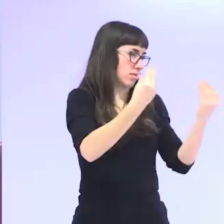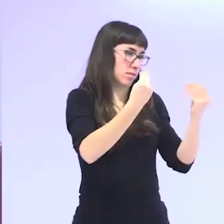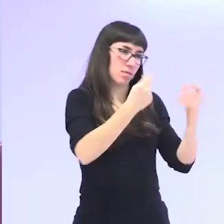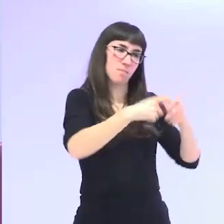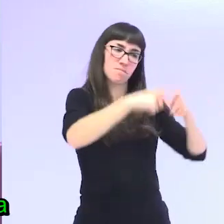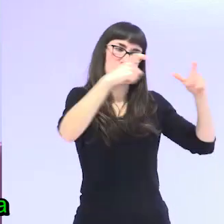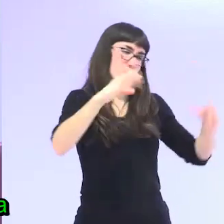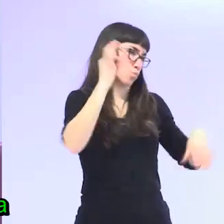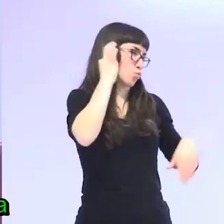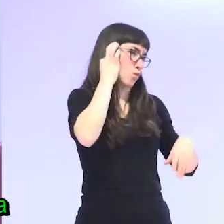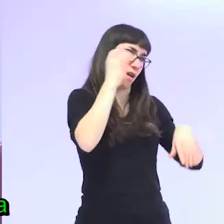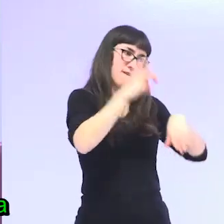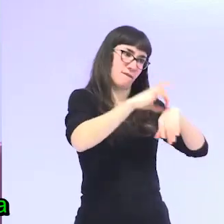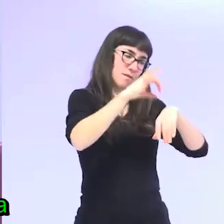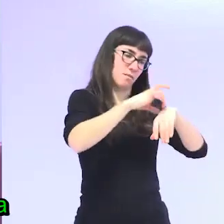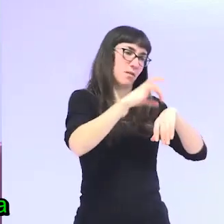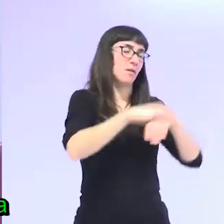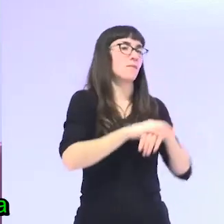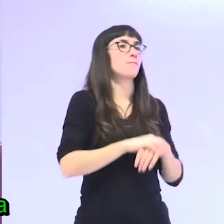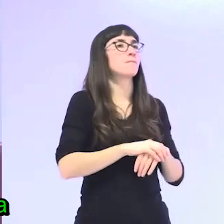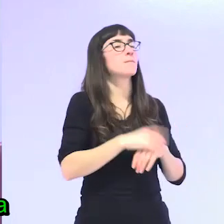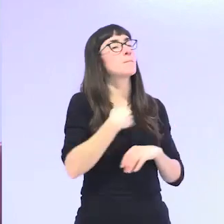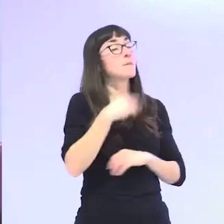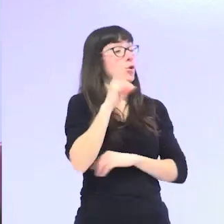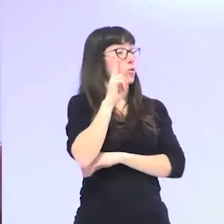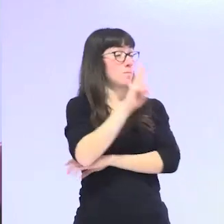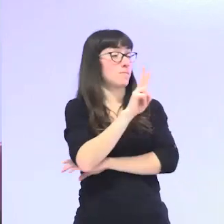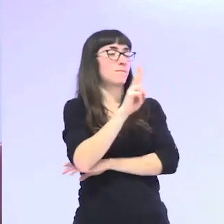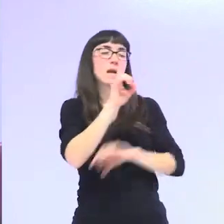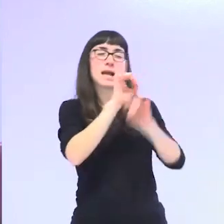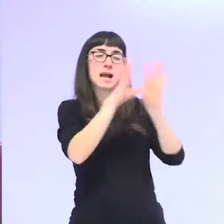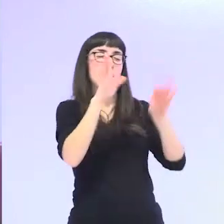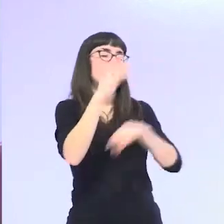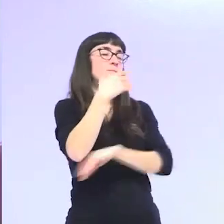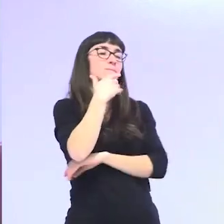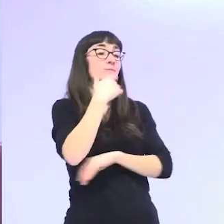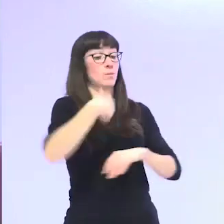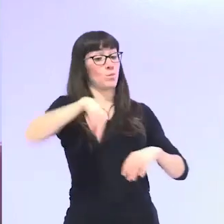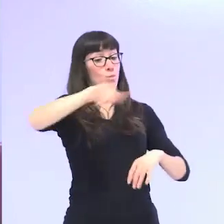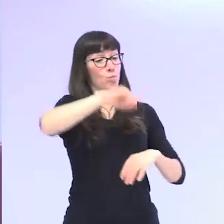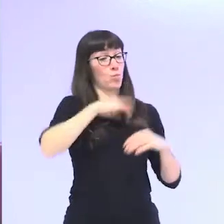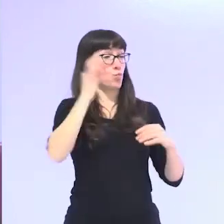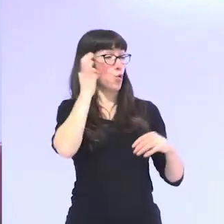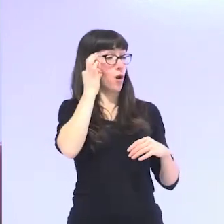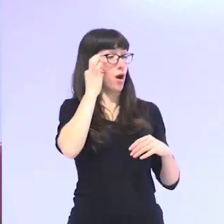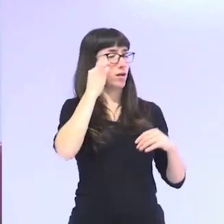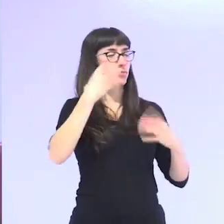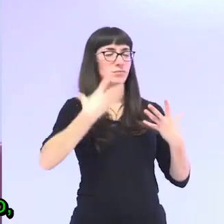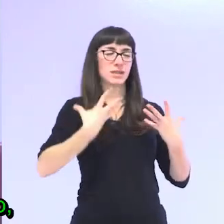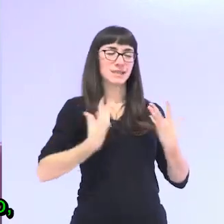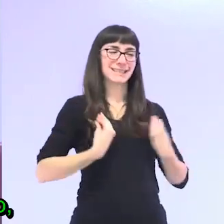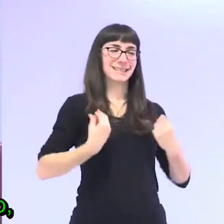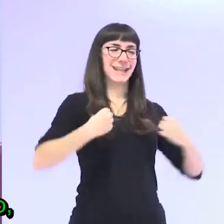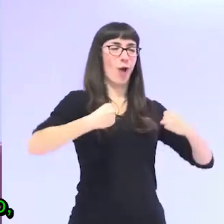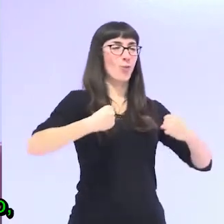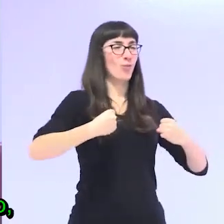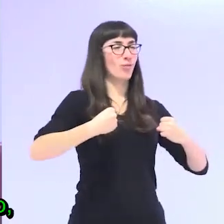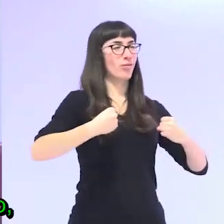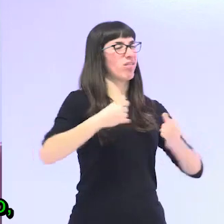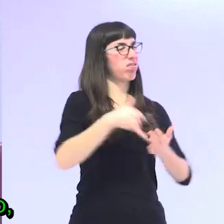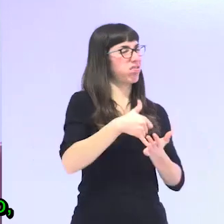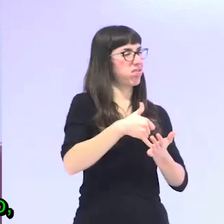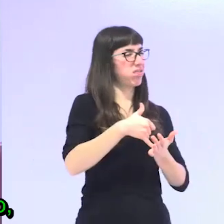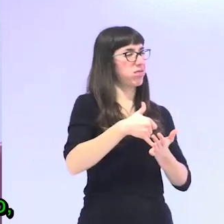siempre pero una de las cosas que yo tengo claro es que las mujeres llegamos con peor salud a la vejez y lo ha demostrado el